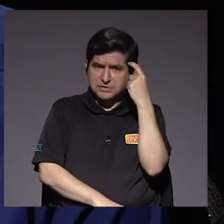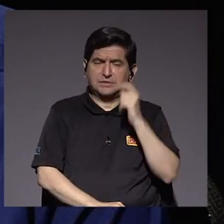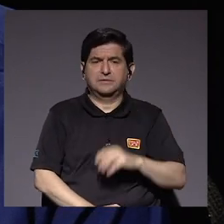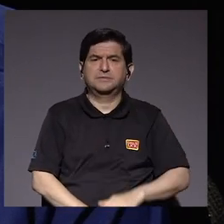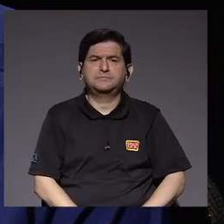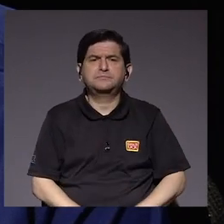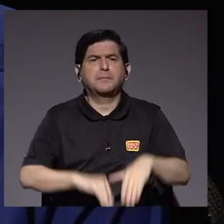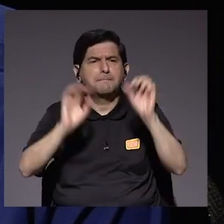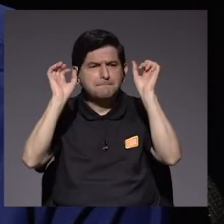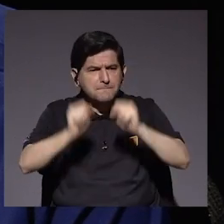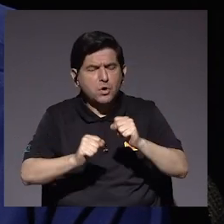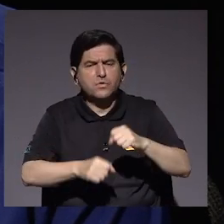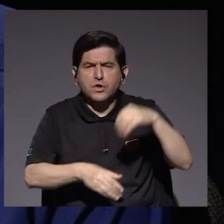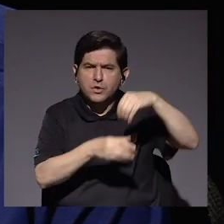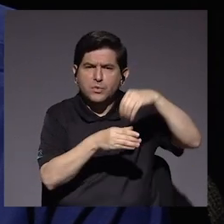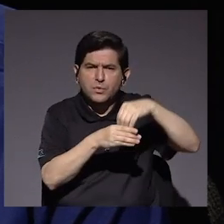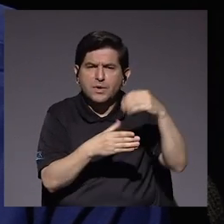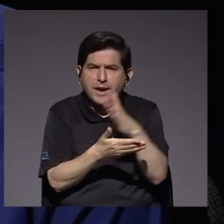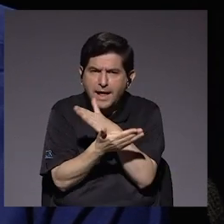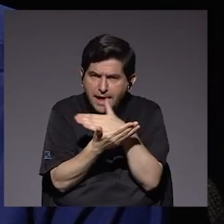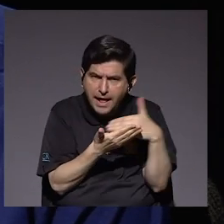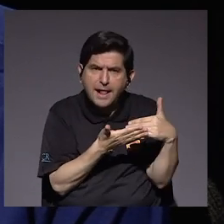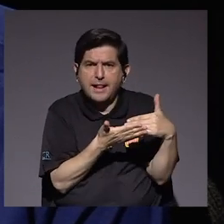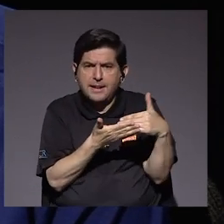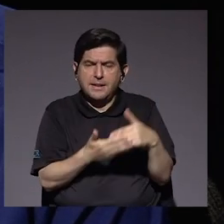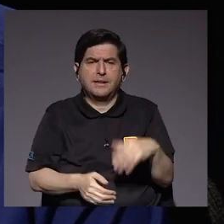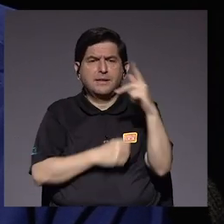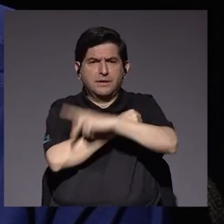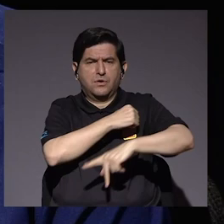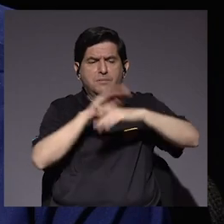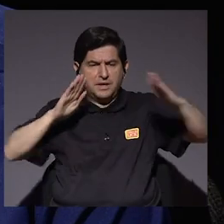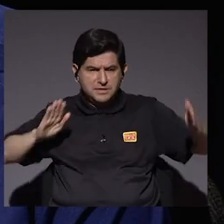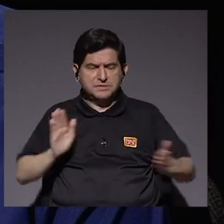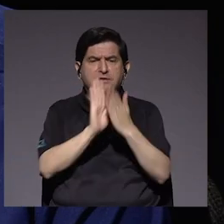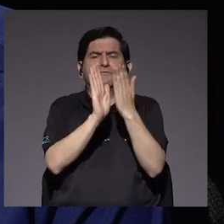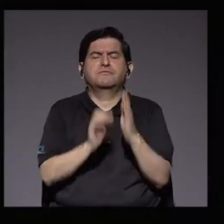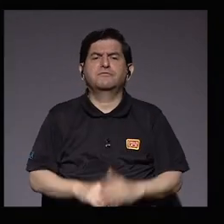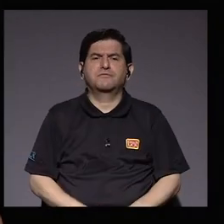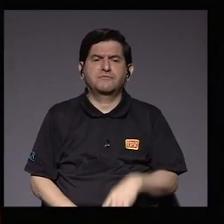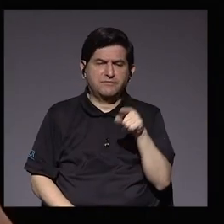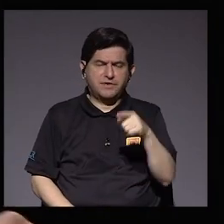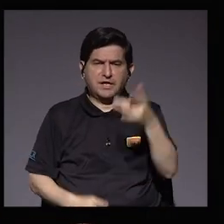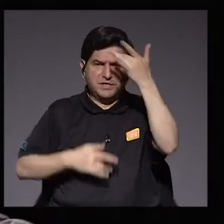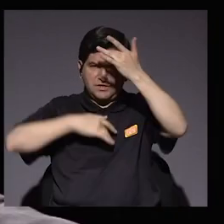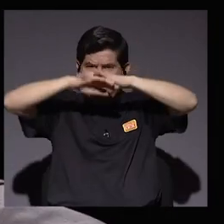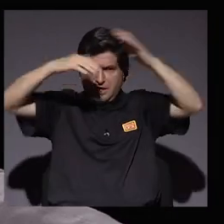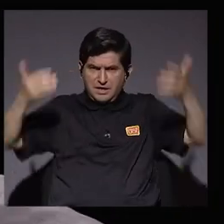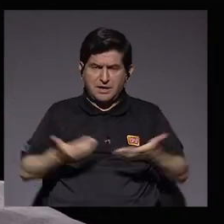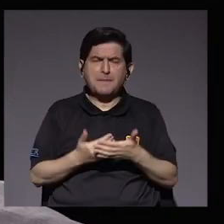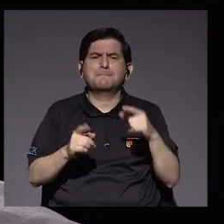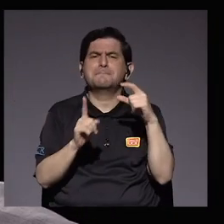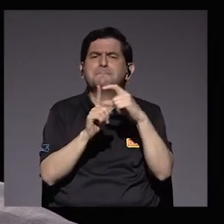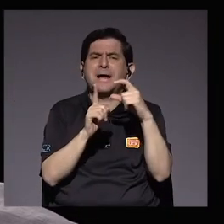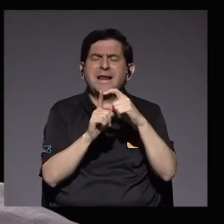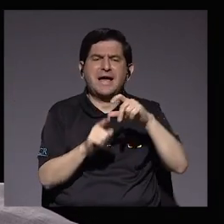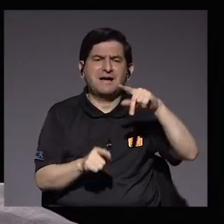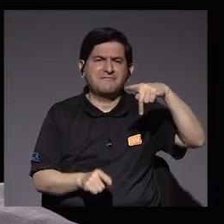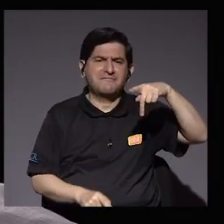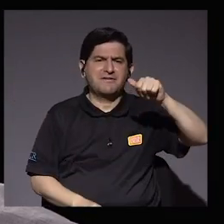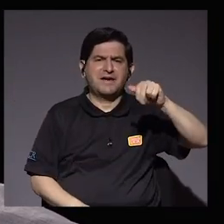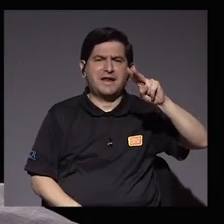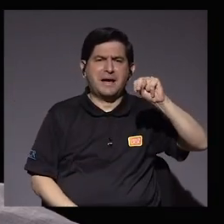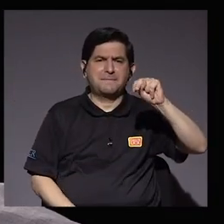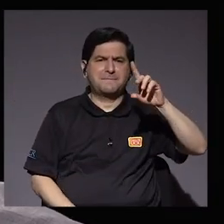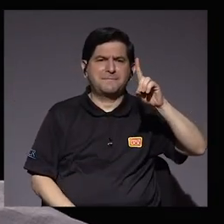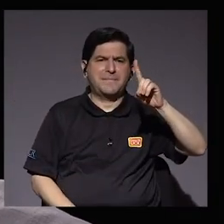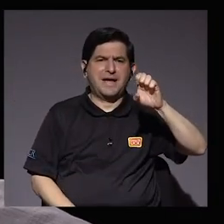podemos aportar un granito de arena para que el país le haga frente a la pandemia. Ahora que usted menciona la palabra pandemia, ¿qué es lo que hace que